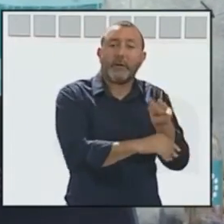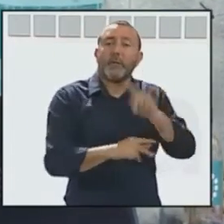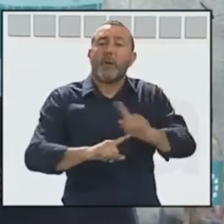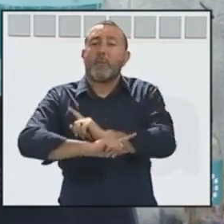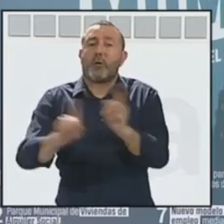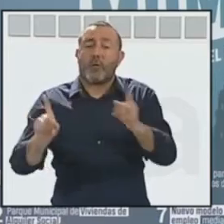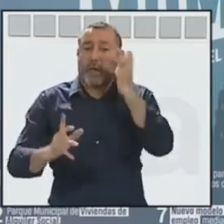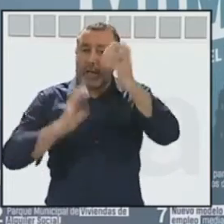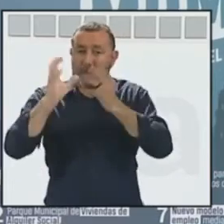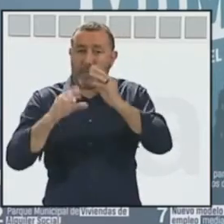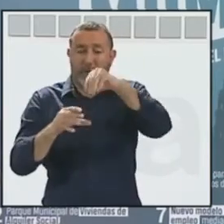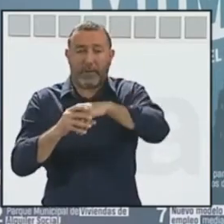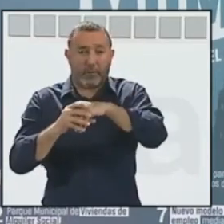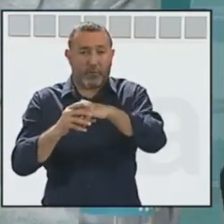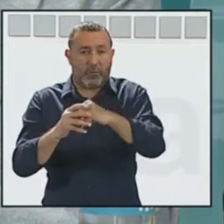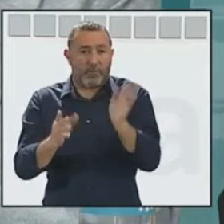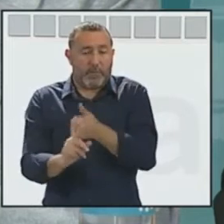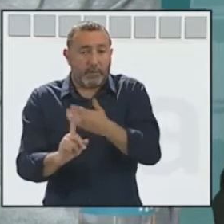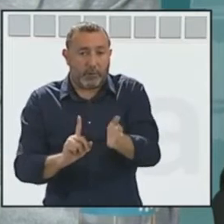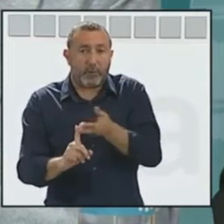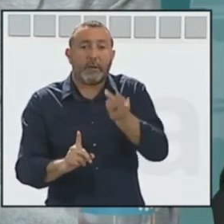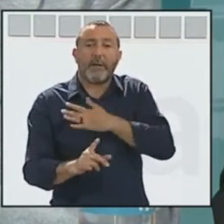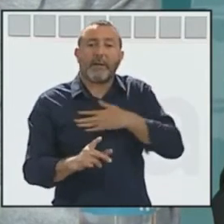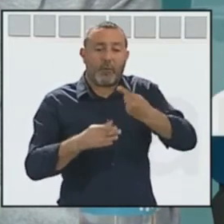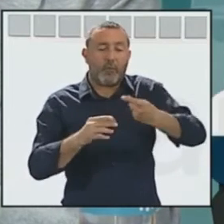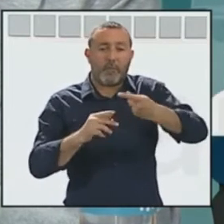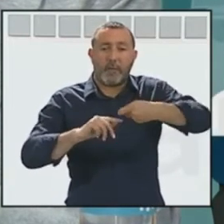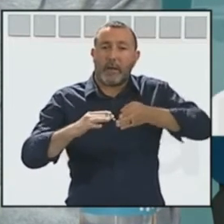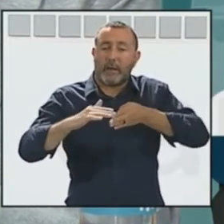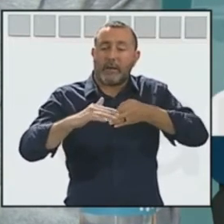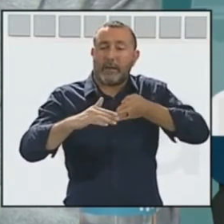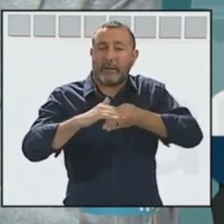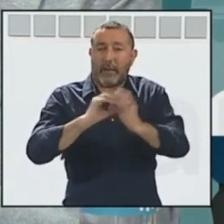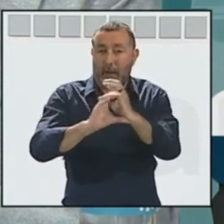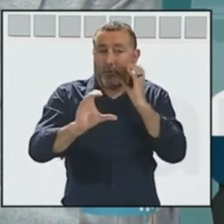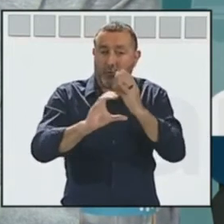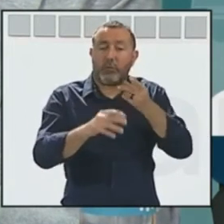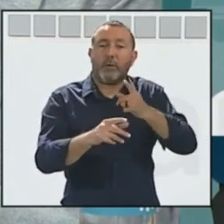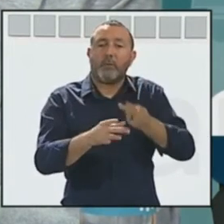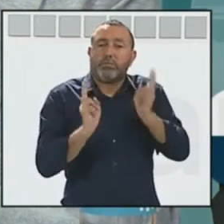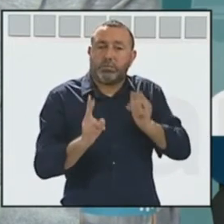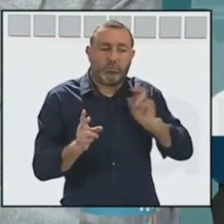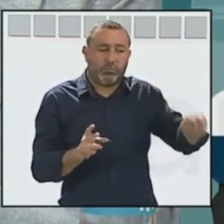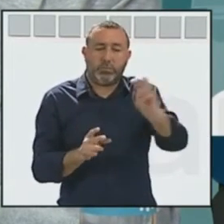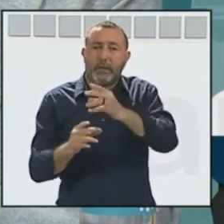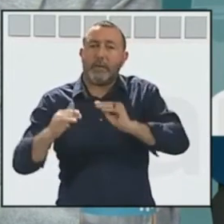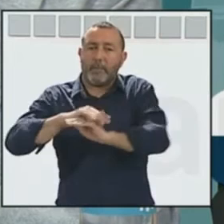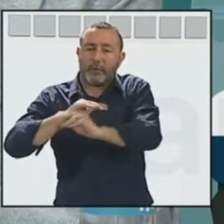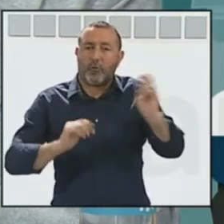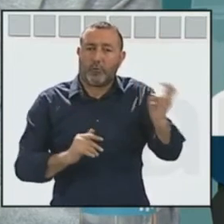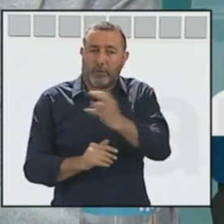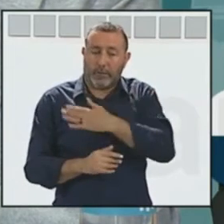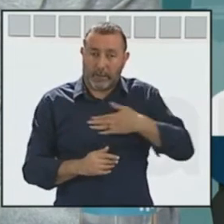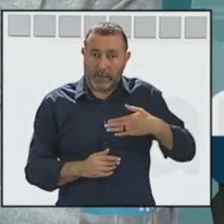eventos y espectáculos o un billete único intermodal. Este programa no es un brindis al sol, lleva recogido alrededor